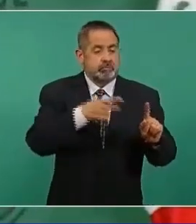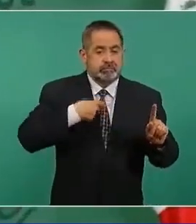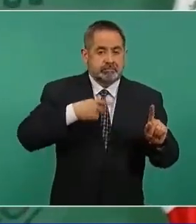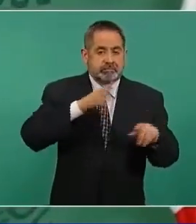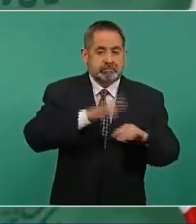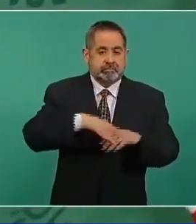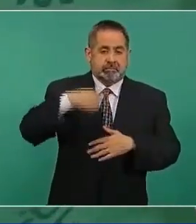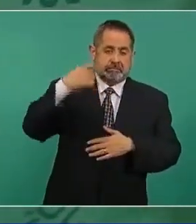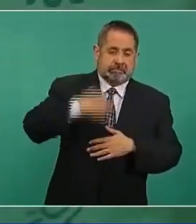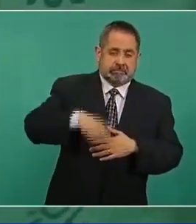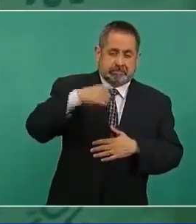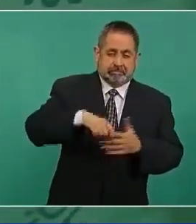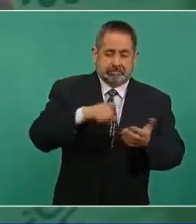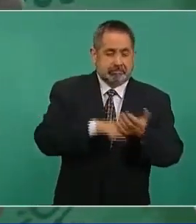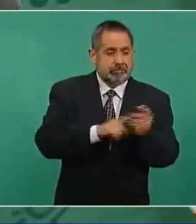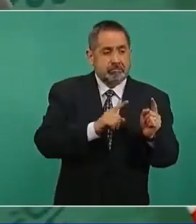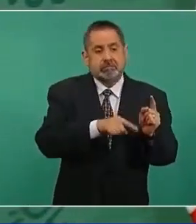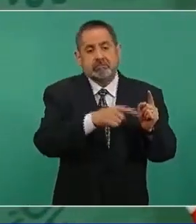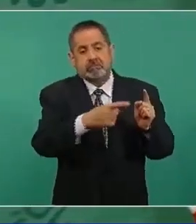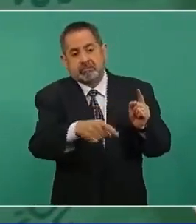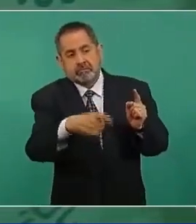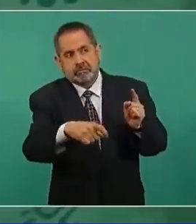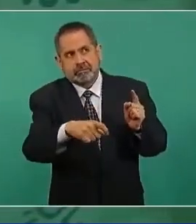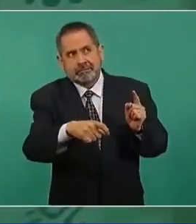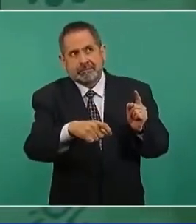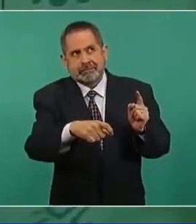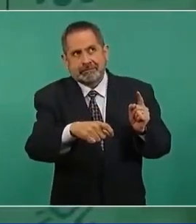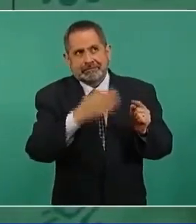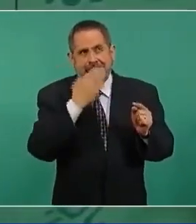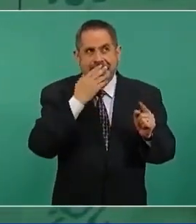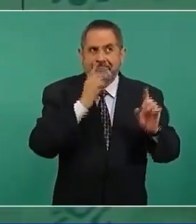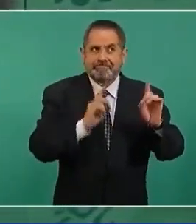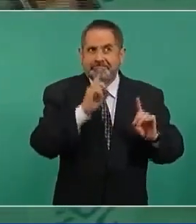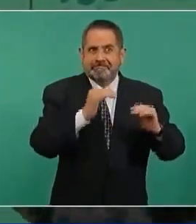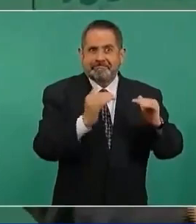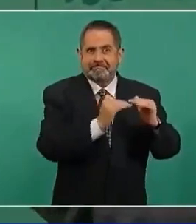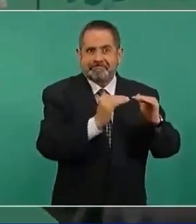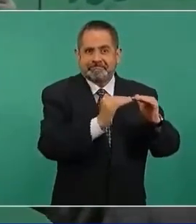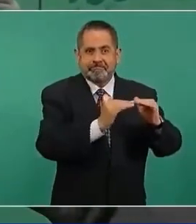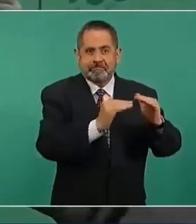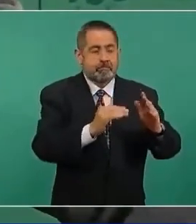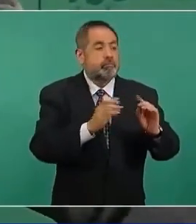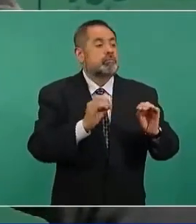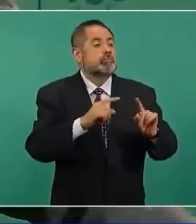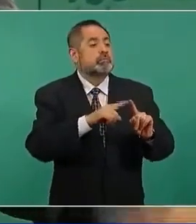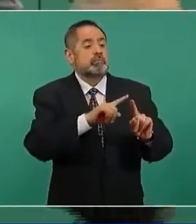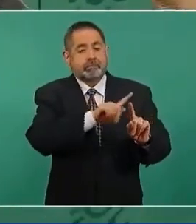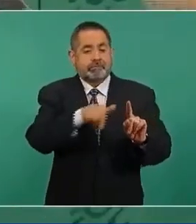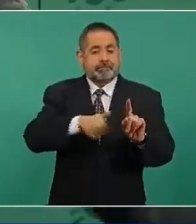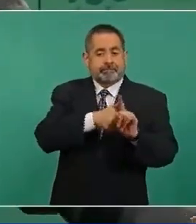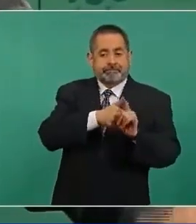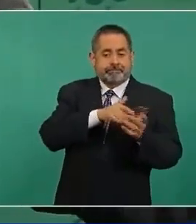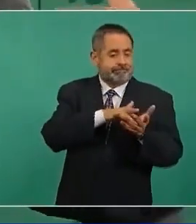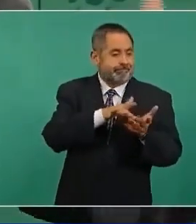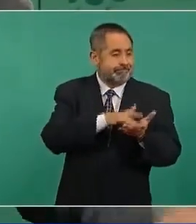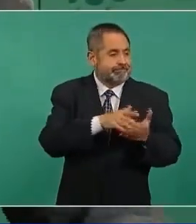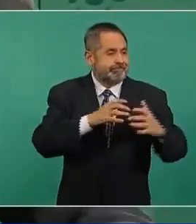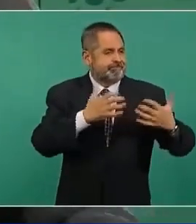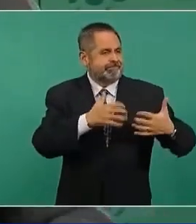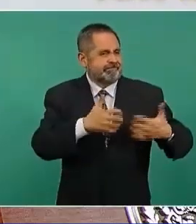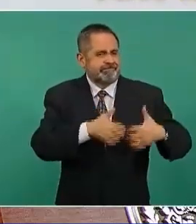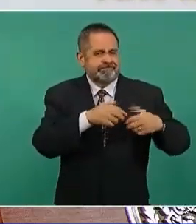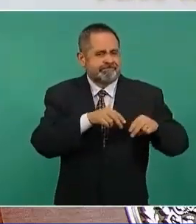o quién sabe, o está apoyado por las cámaras empresariales.